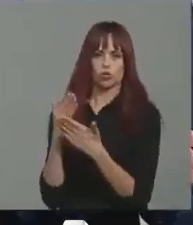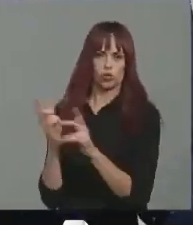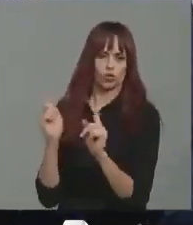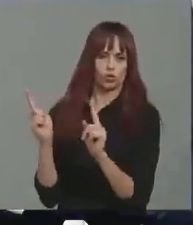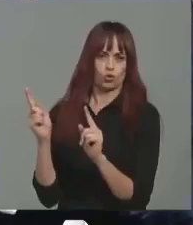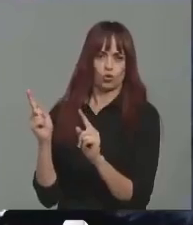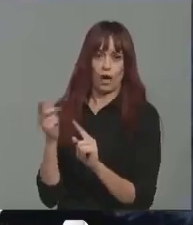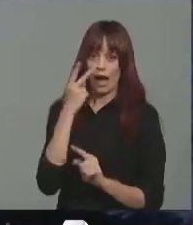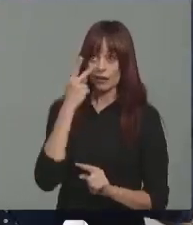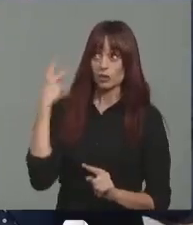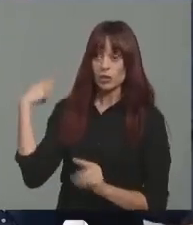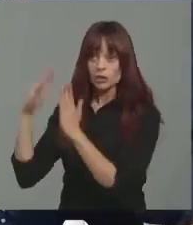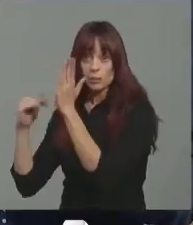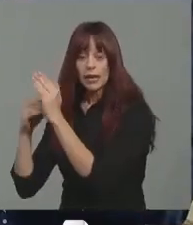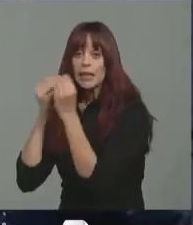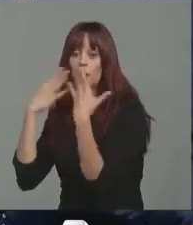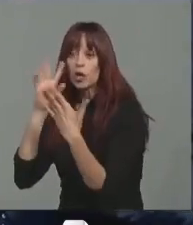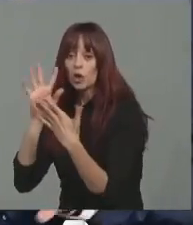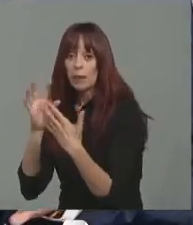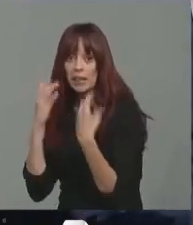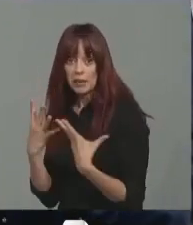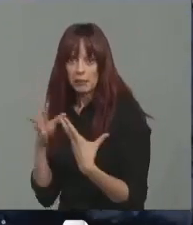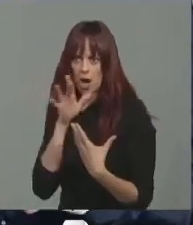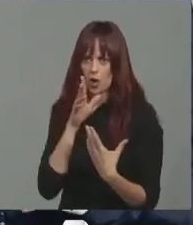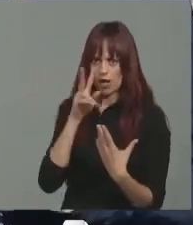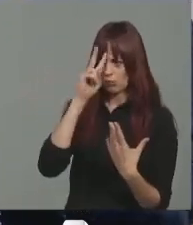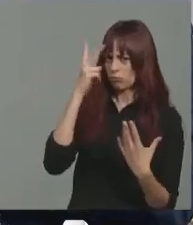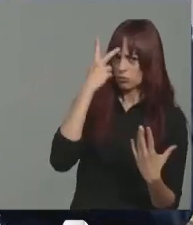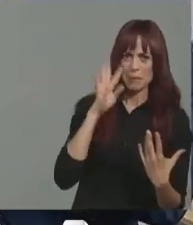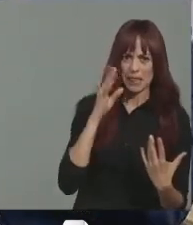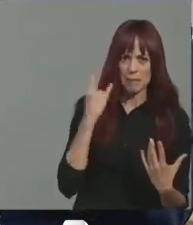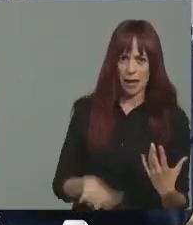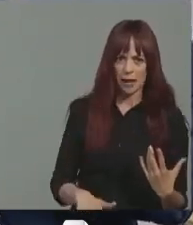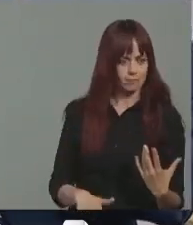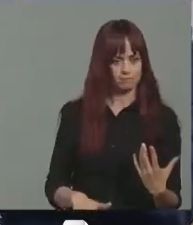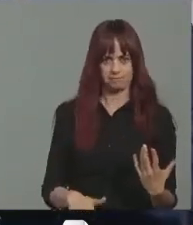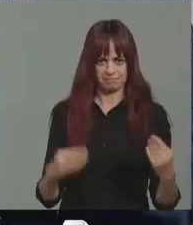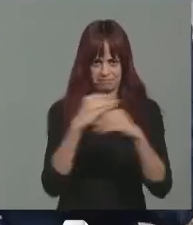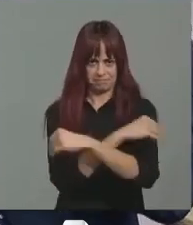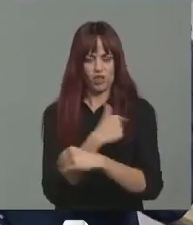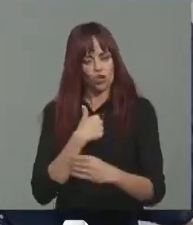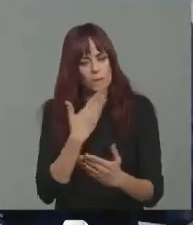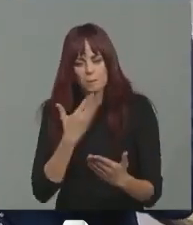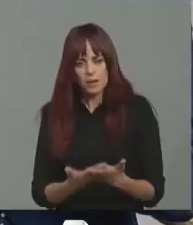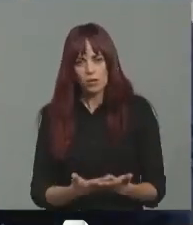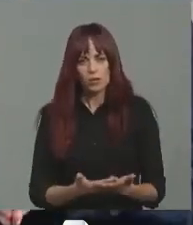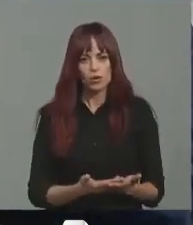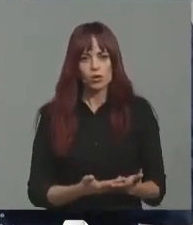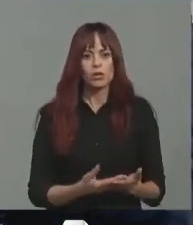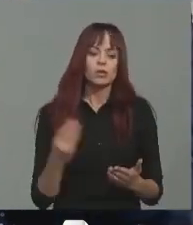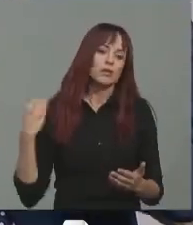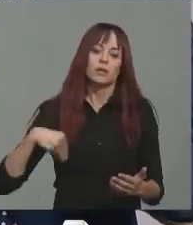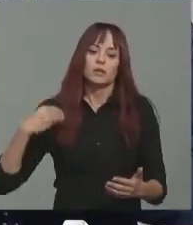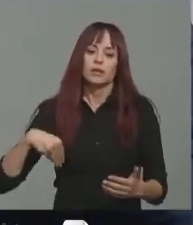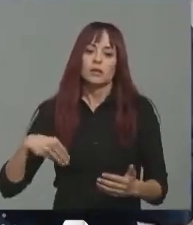aplaudieron hace dos años la comunidad valenciana. Bueno, algo kazkeano, algo incongruente. Nosotros lo que pedimos, y yo lo vuelvo a pedir, es que se alineen